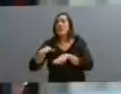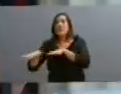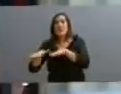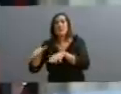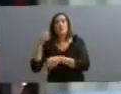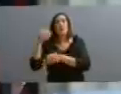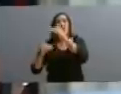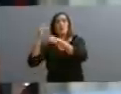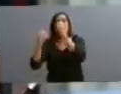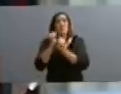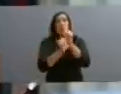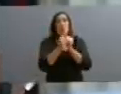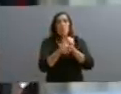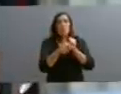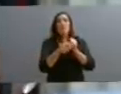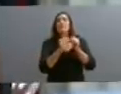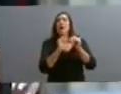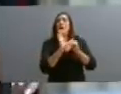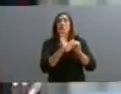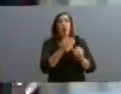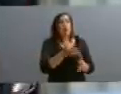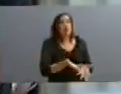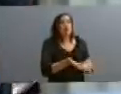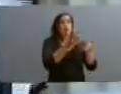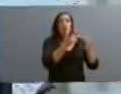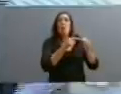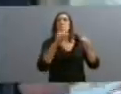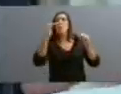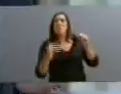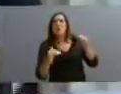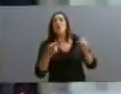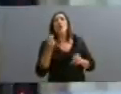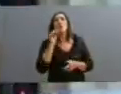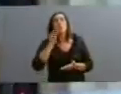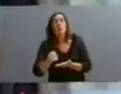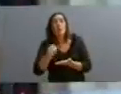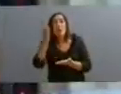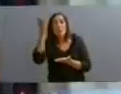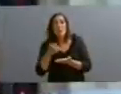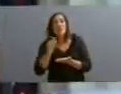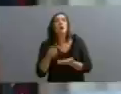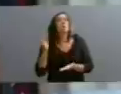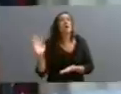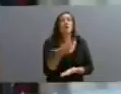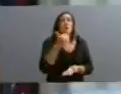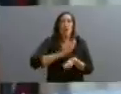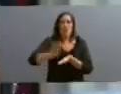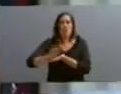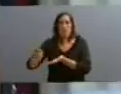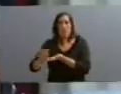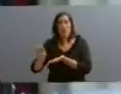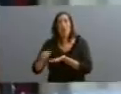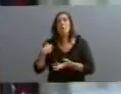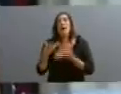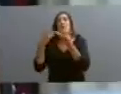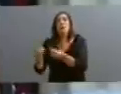de los ingresos de las empresas, esta limitación de intereses se fija a todas las deudas. Voy a explicar las medidas que se han implementado para ayudar a